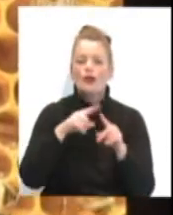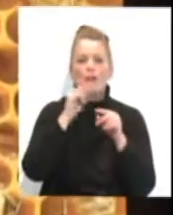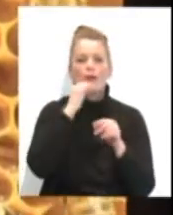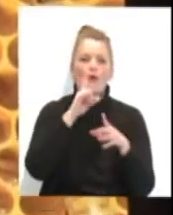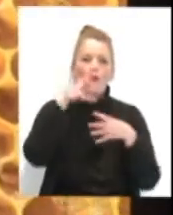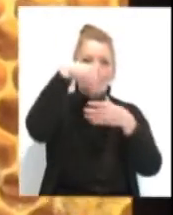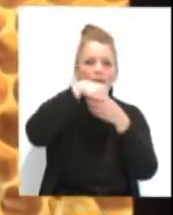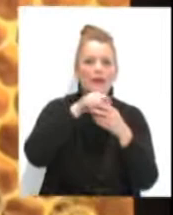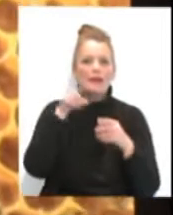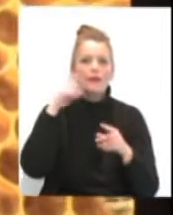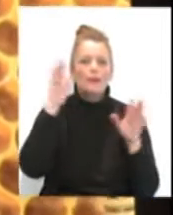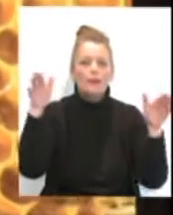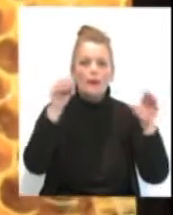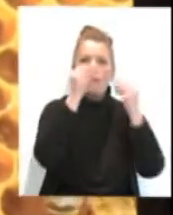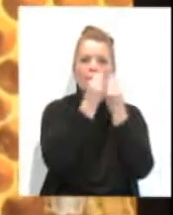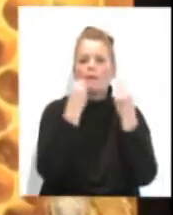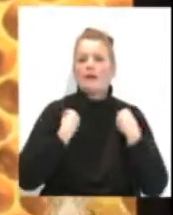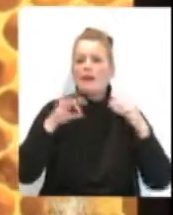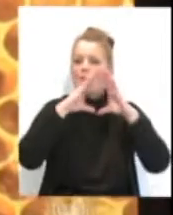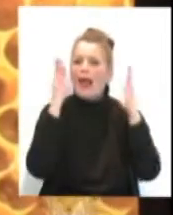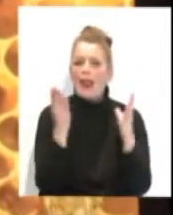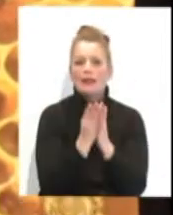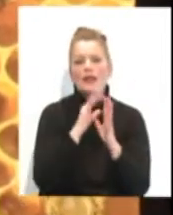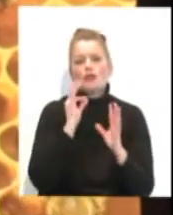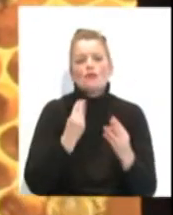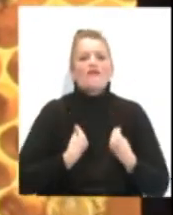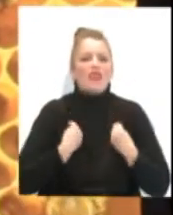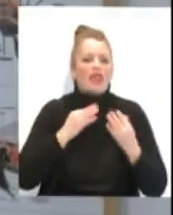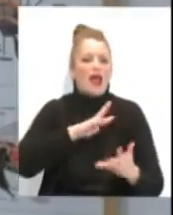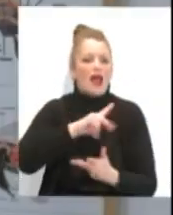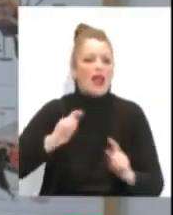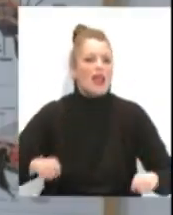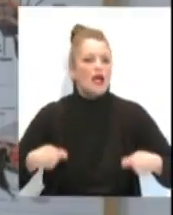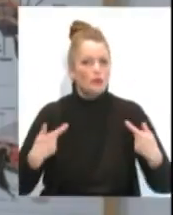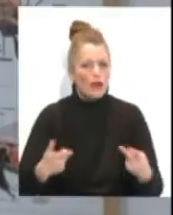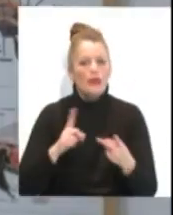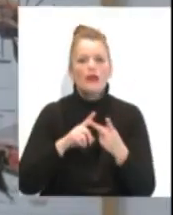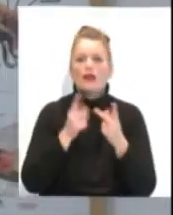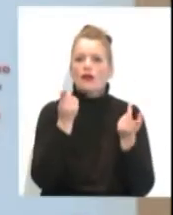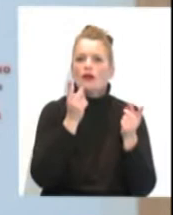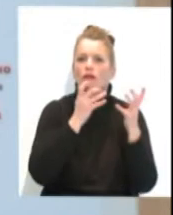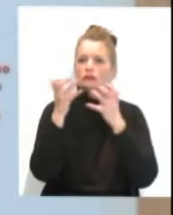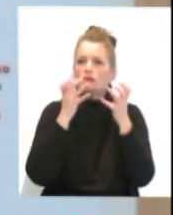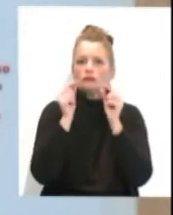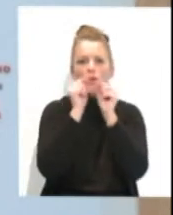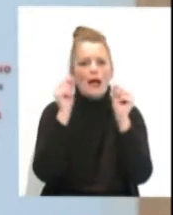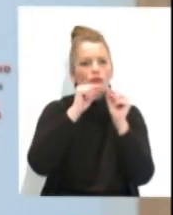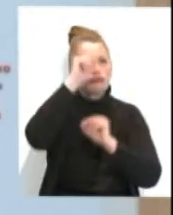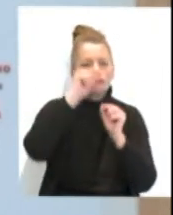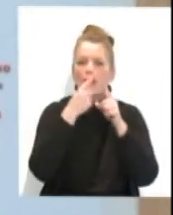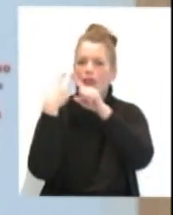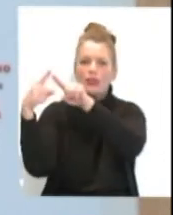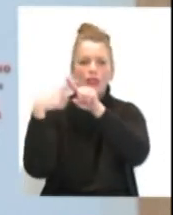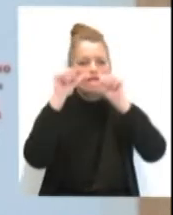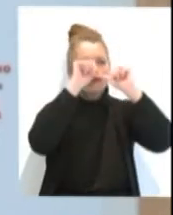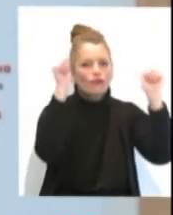insectos en la vida del planeta y sus propias vivencias sobre la naturaleza. A través de obras de diferentes tamaños y formatos, Candy Garbarino